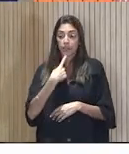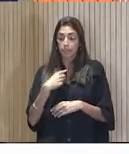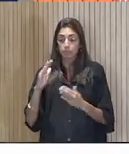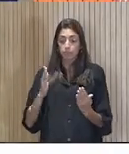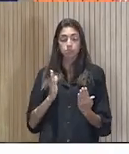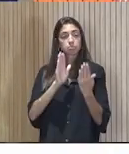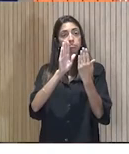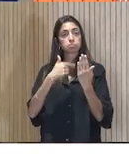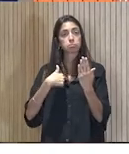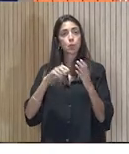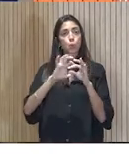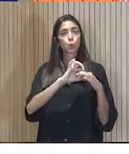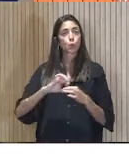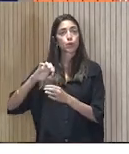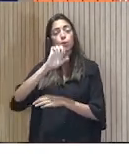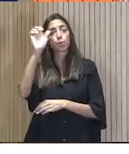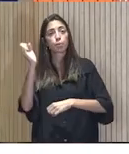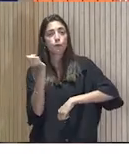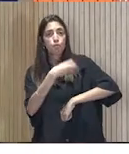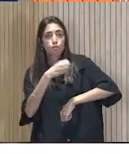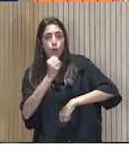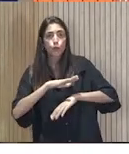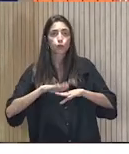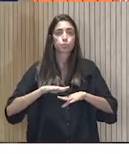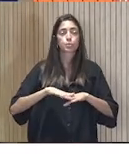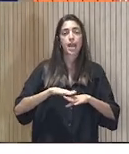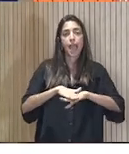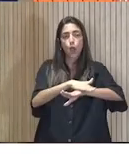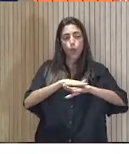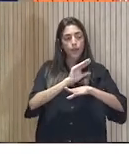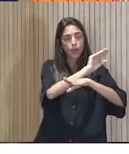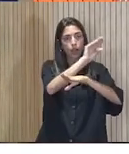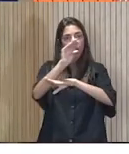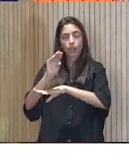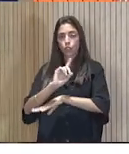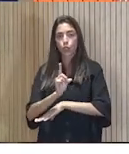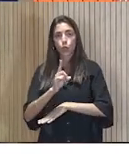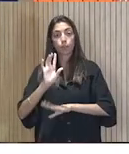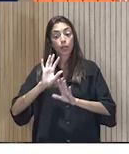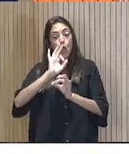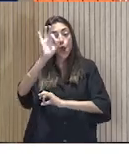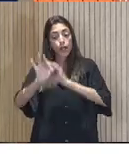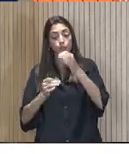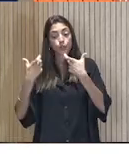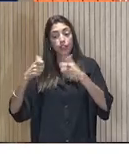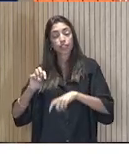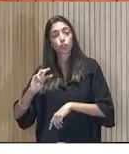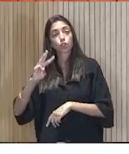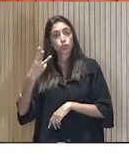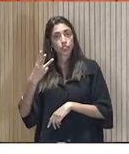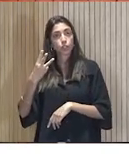de la Unión Europea han dado unos fondos a los gobiernos por la pandemia y demás. Y las organizaciones del tercer sector, que algunas han quebrado,